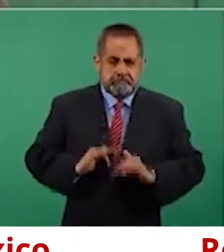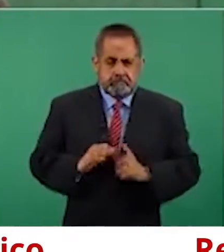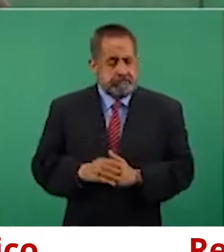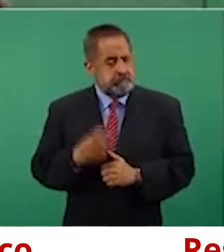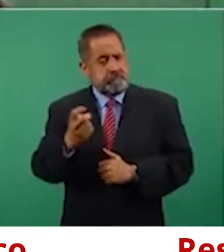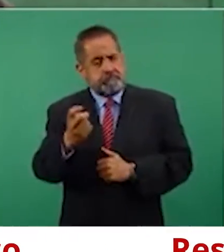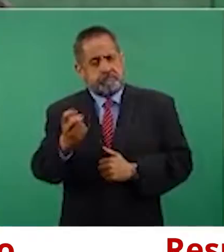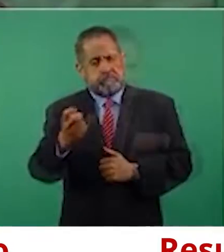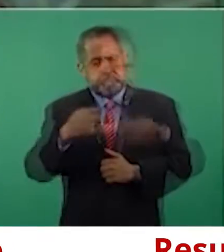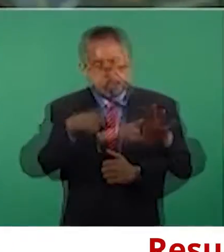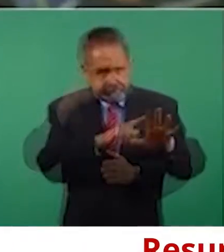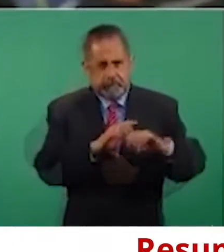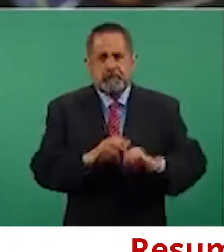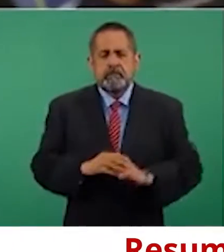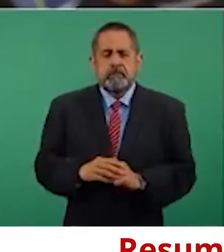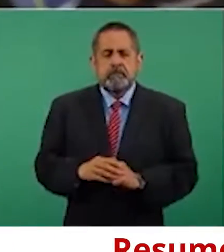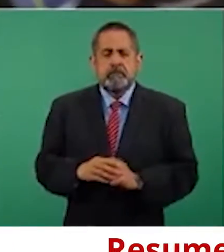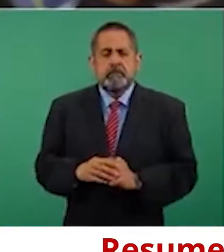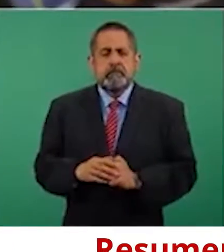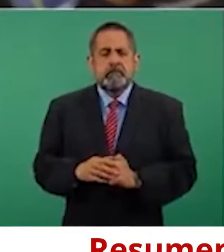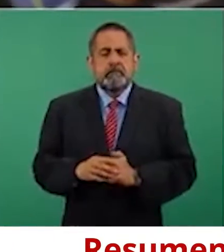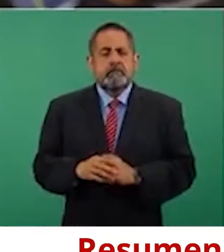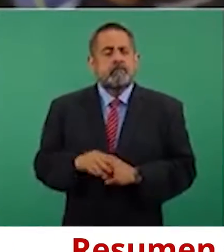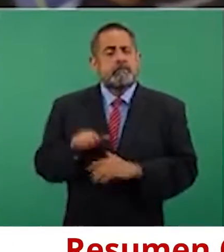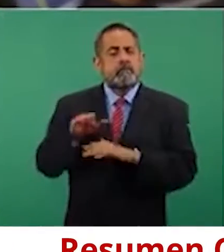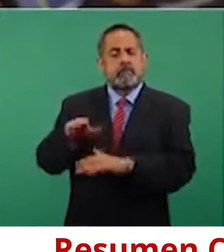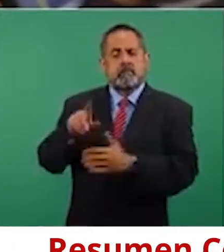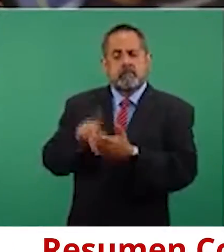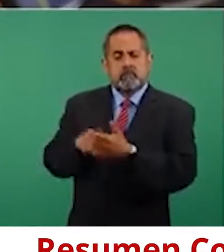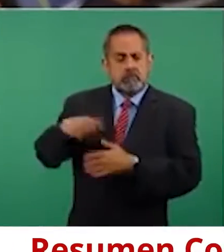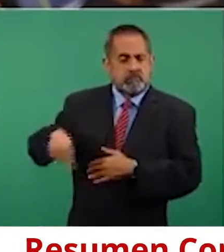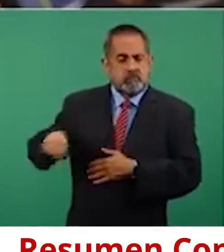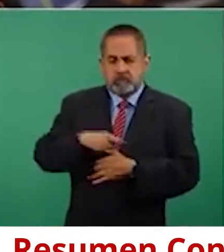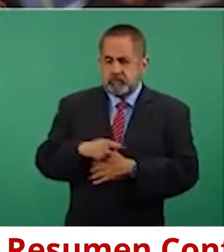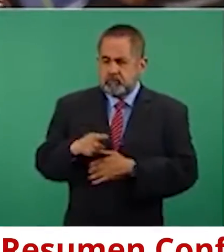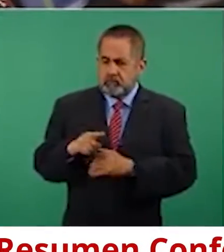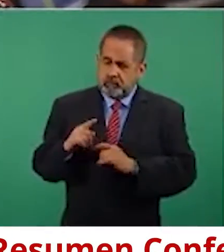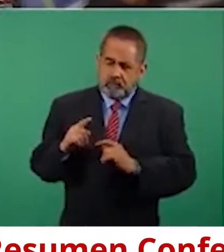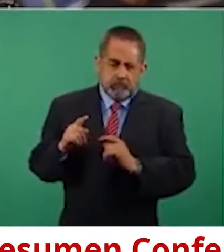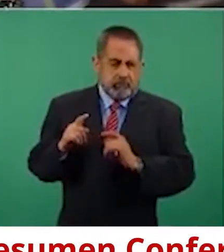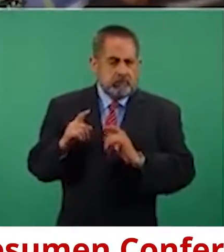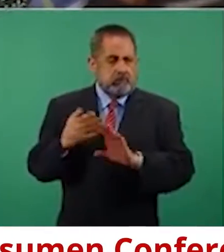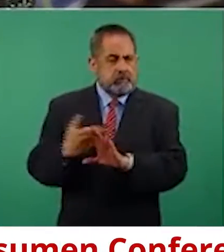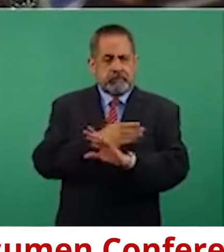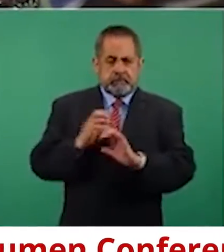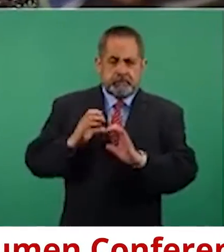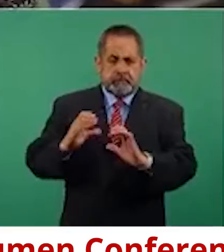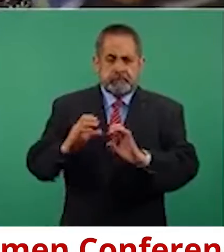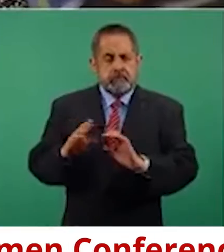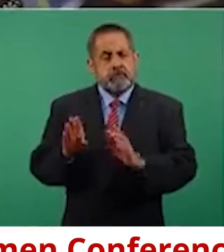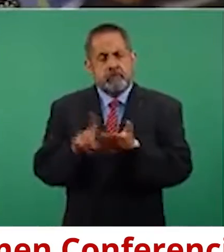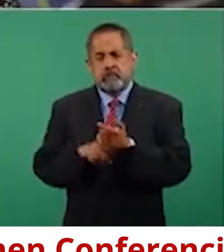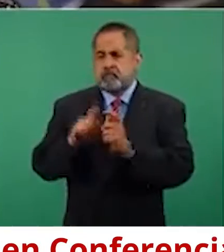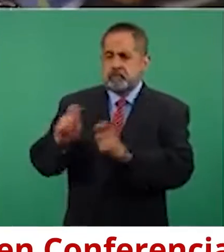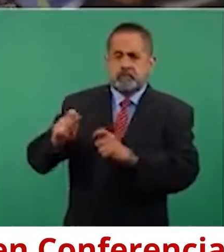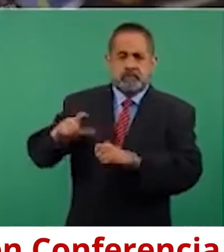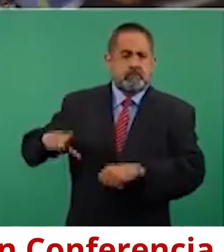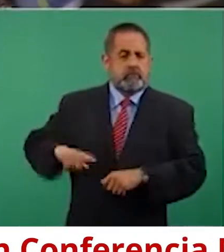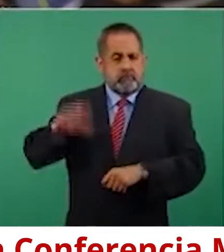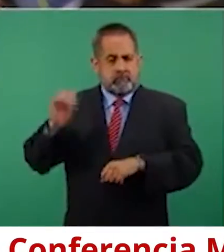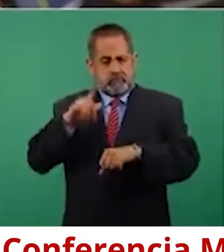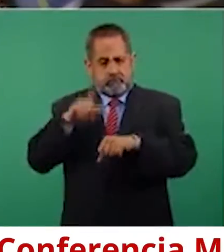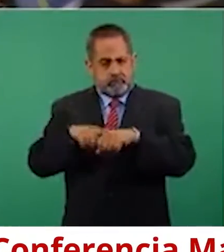trabajo. En la cuestión de la prevención, supongo que le corresponde al gobierno federal trabajar